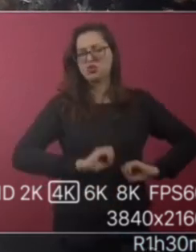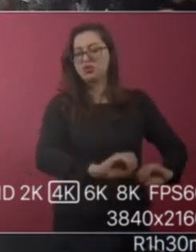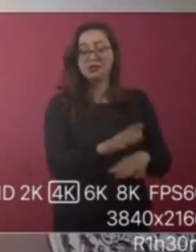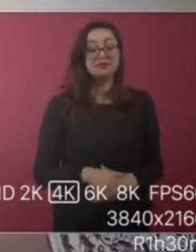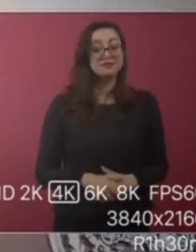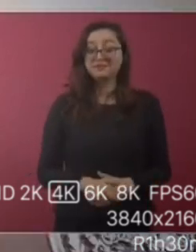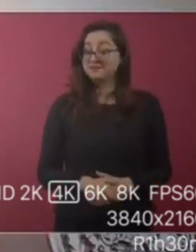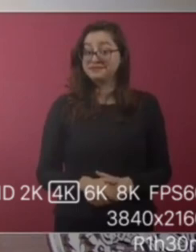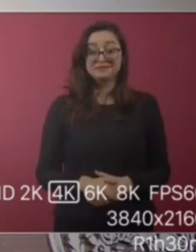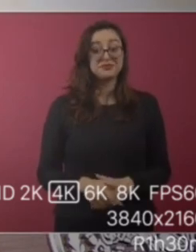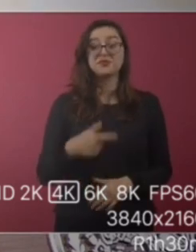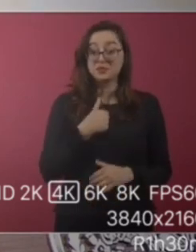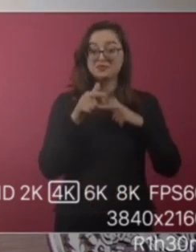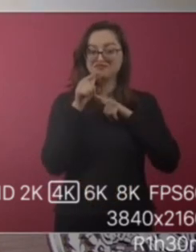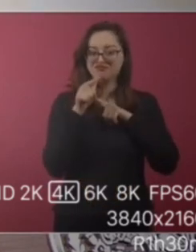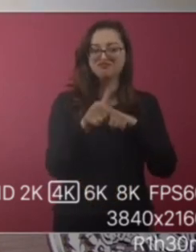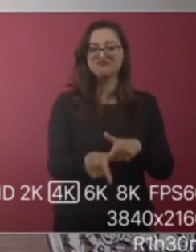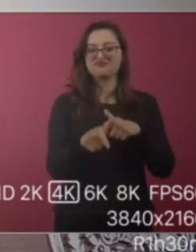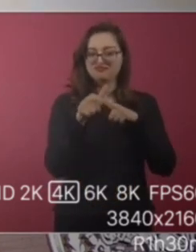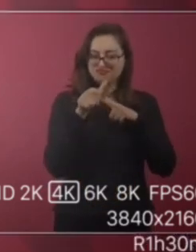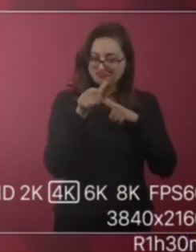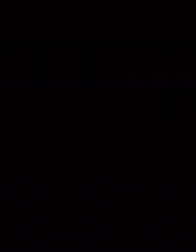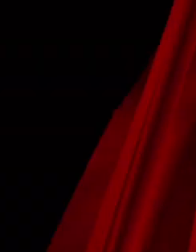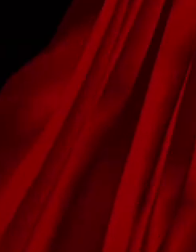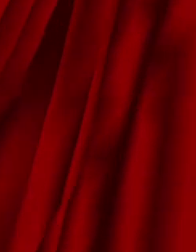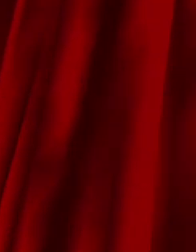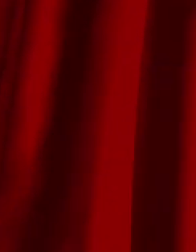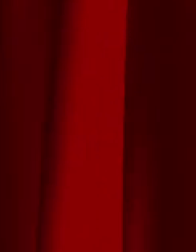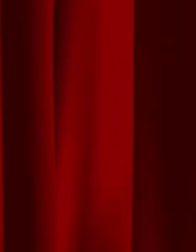Lo voy a seguir con este tema. Aquí.